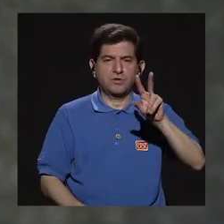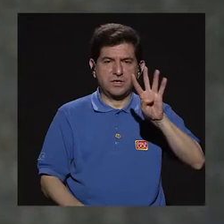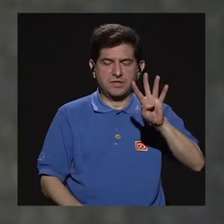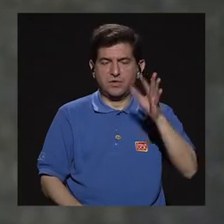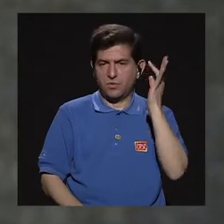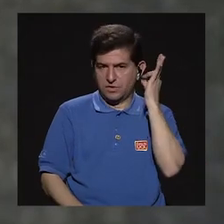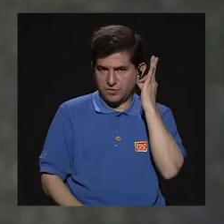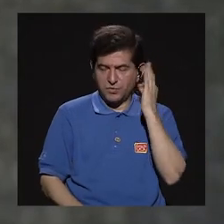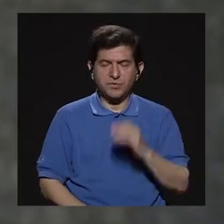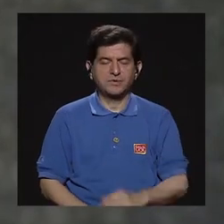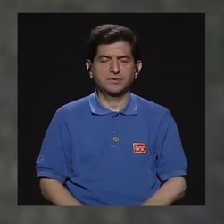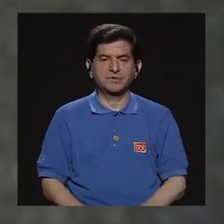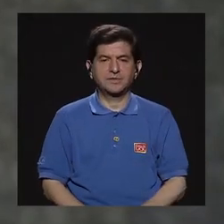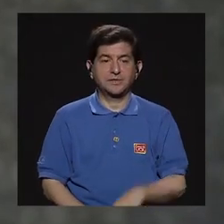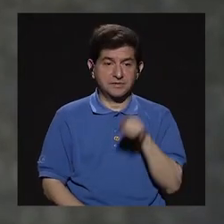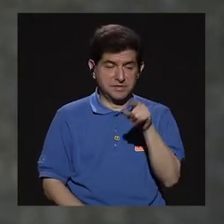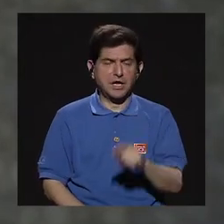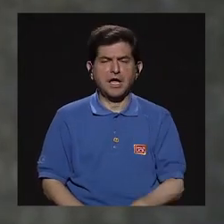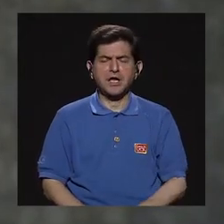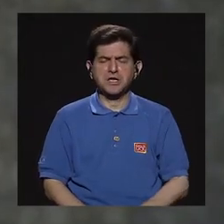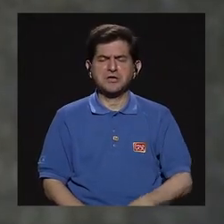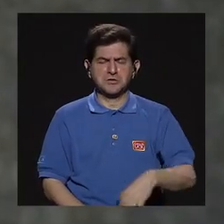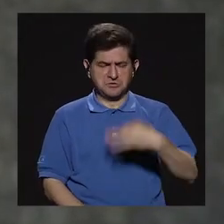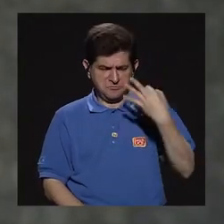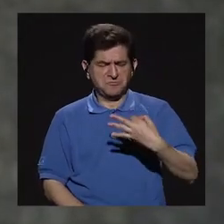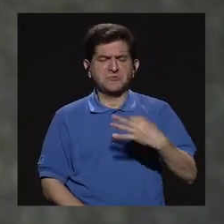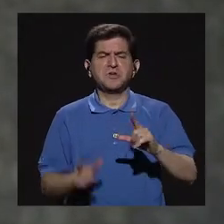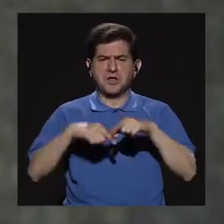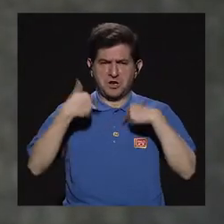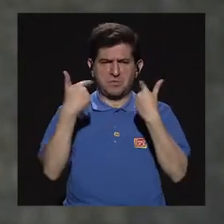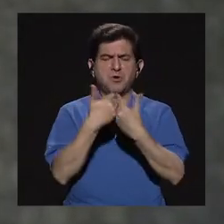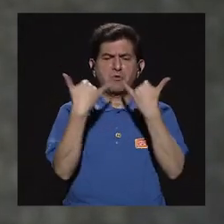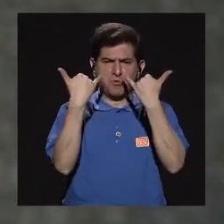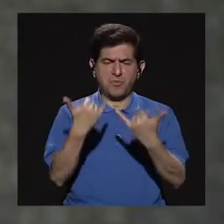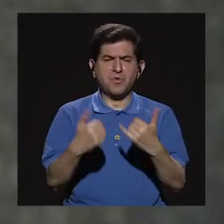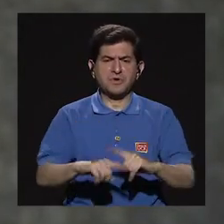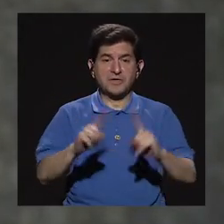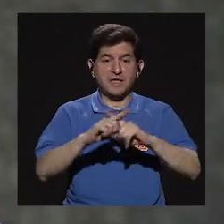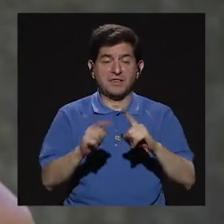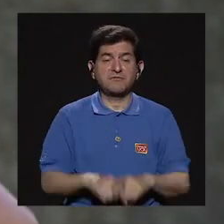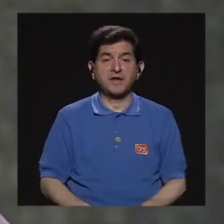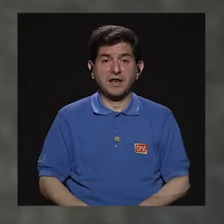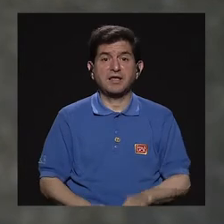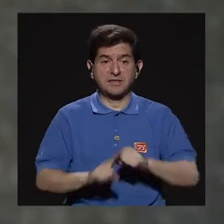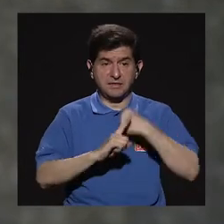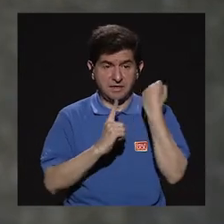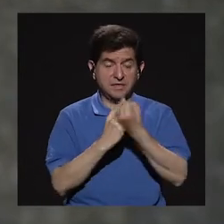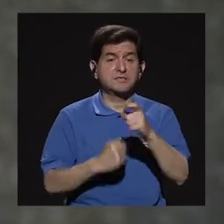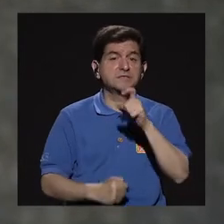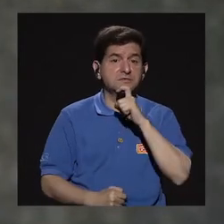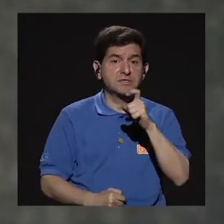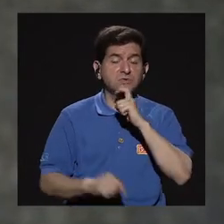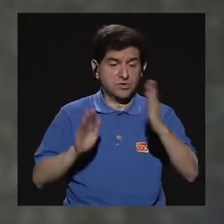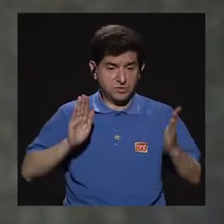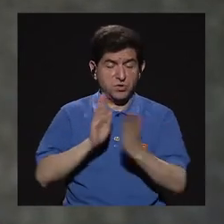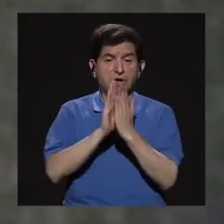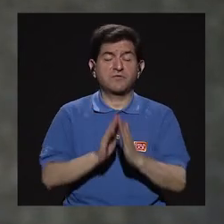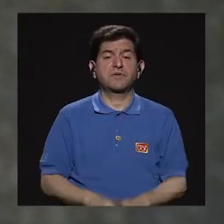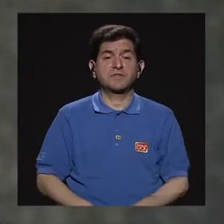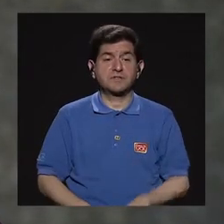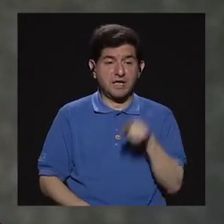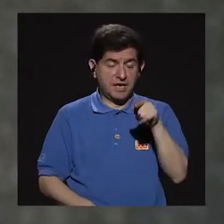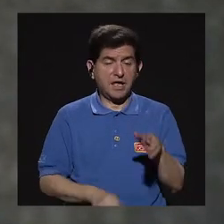mujeres, ¿verdad?, que se ha muy consolidado el grupo, ya han pasado como bastantes pruebas, ¿verdad?, en el sentido, digamos,